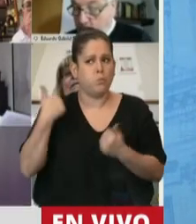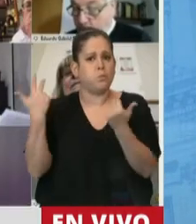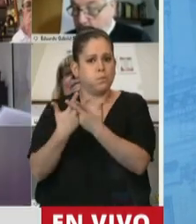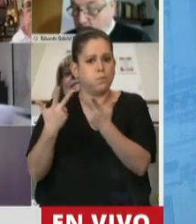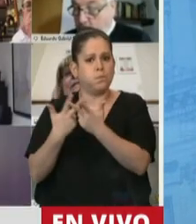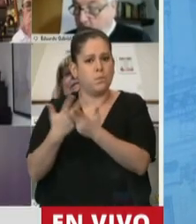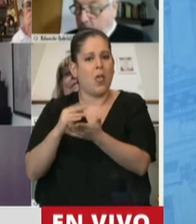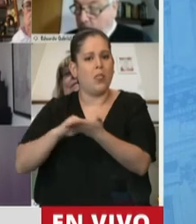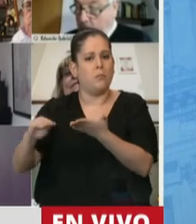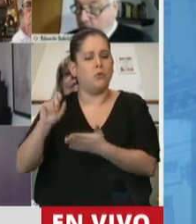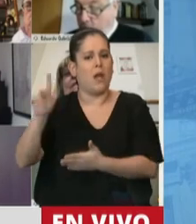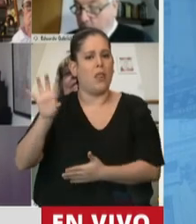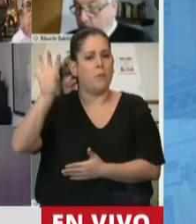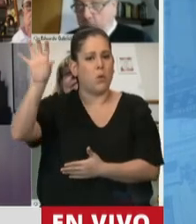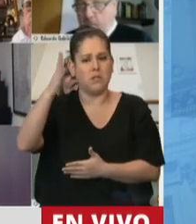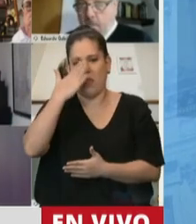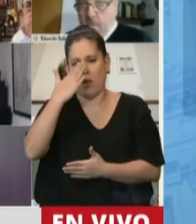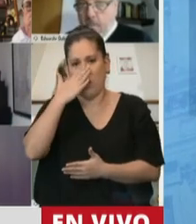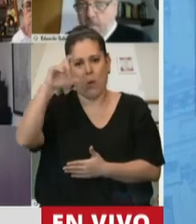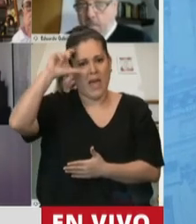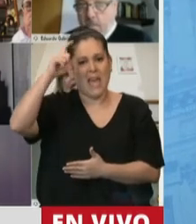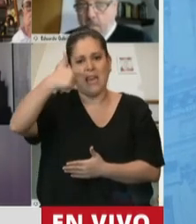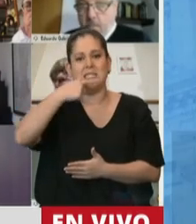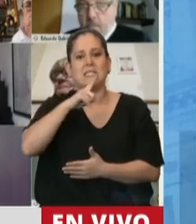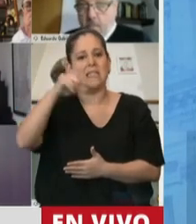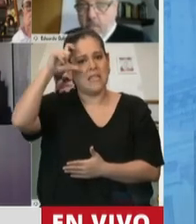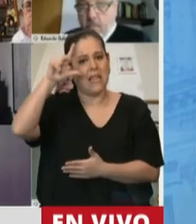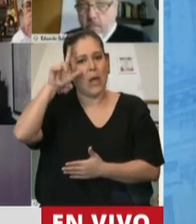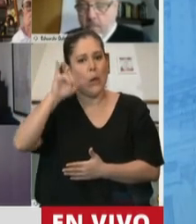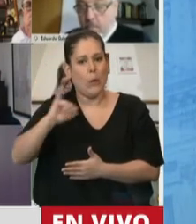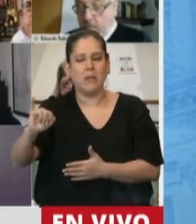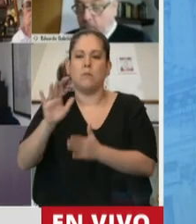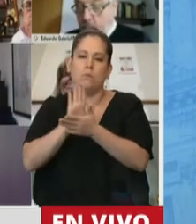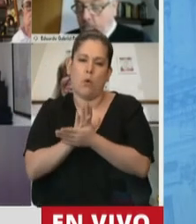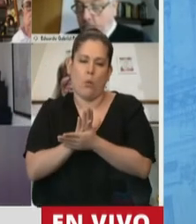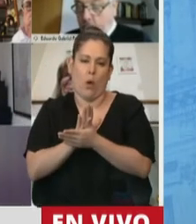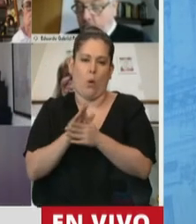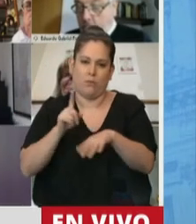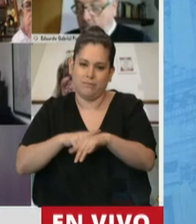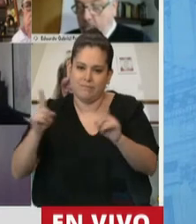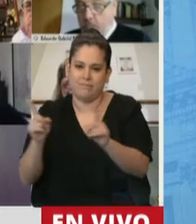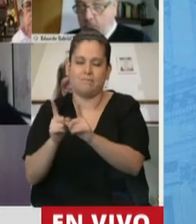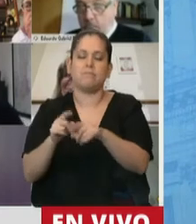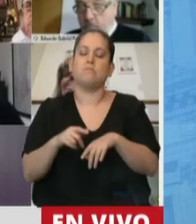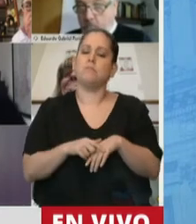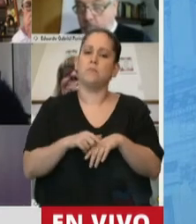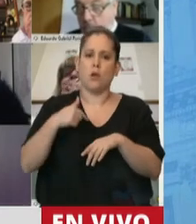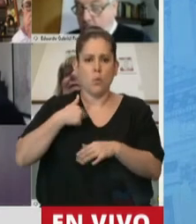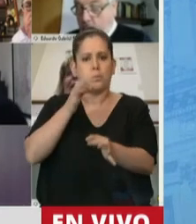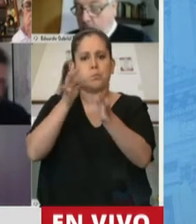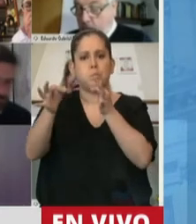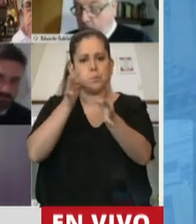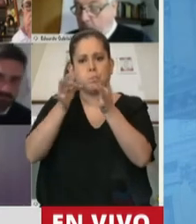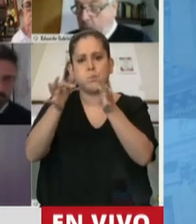diputada de Córdoba Gabriela Esteves vaya redondeando diputada ay sí perdón y lo hablé mucho con ella cuando